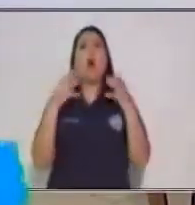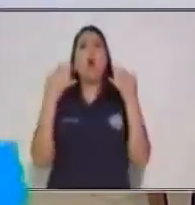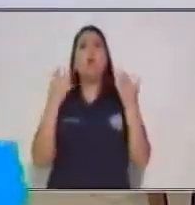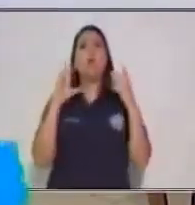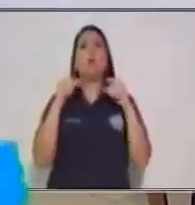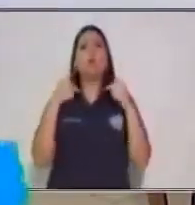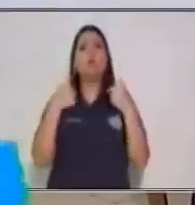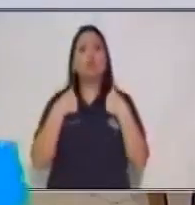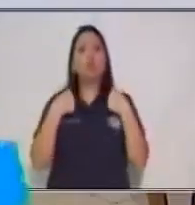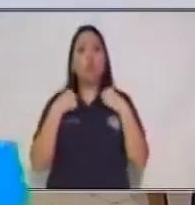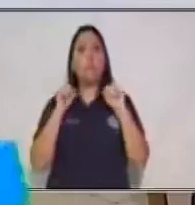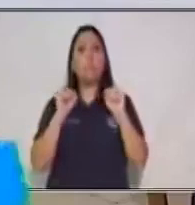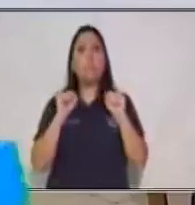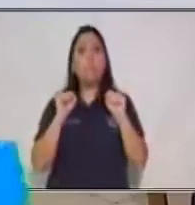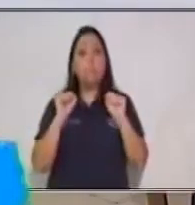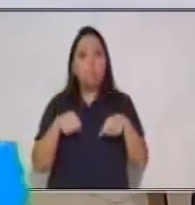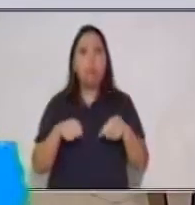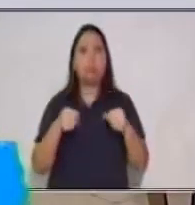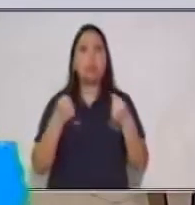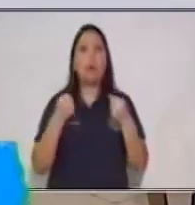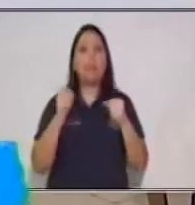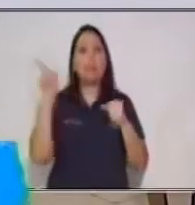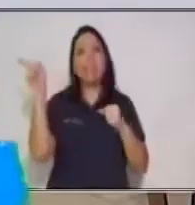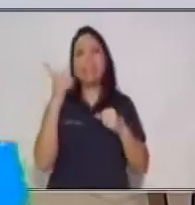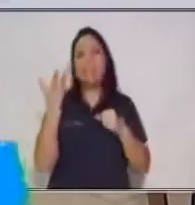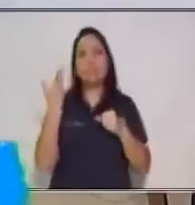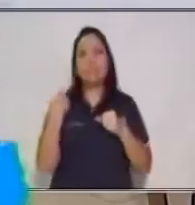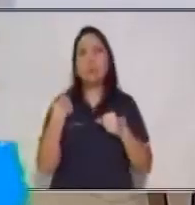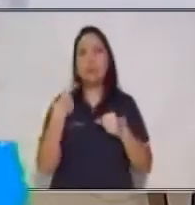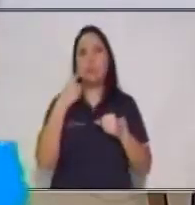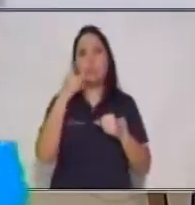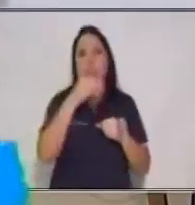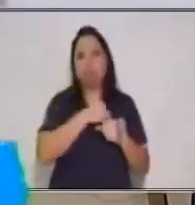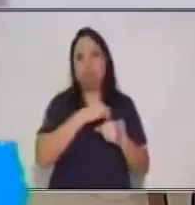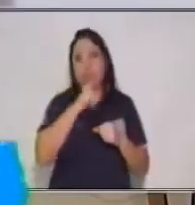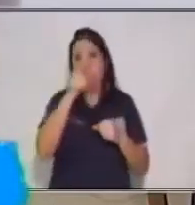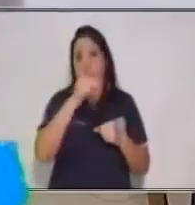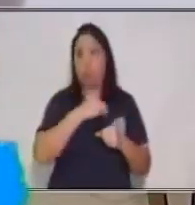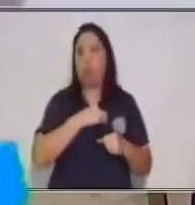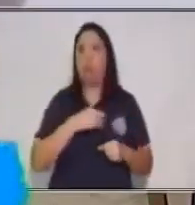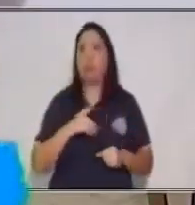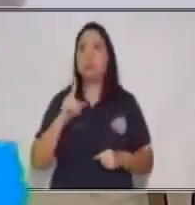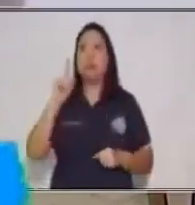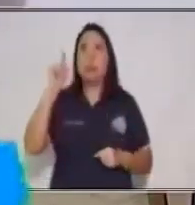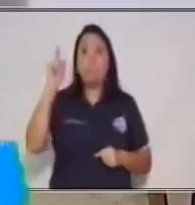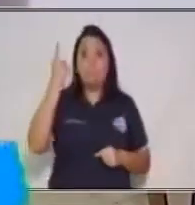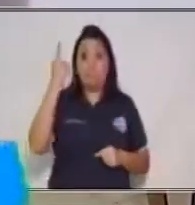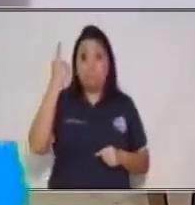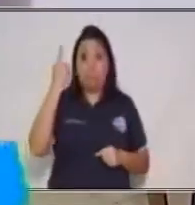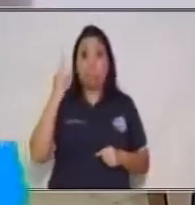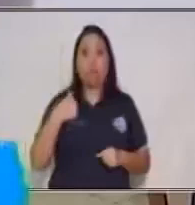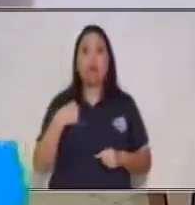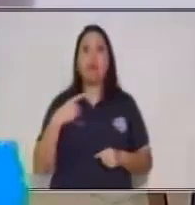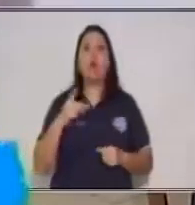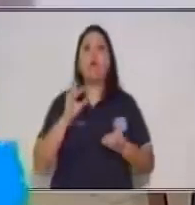portafolio? Como te indico, esta es una sugerencia. Podrías comenzar poniendo la fecha.